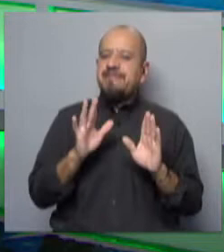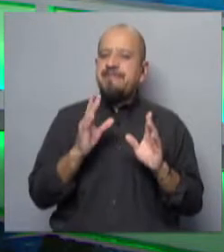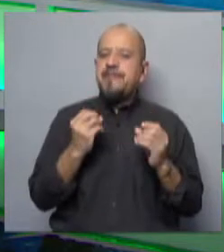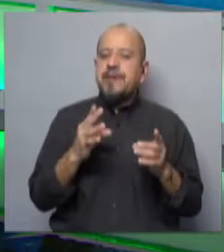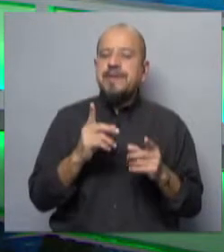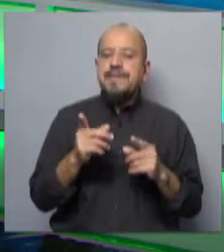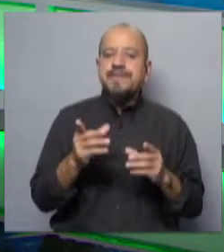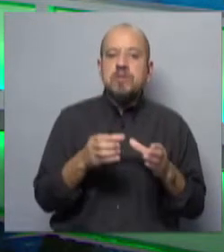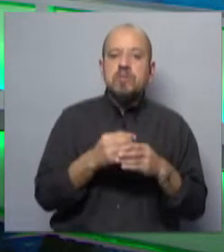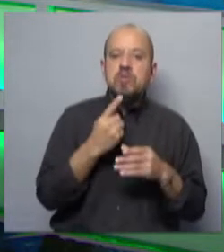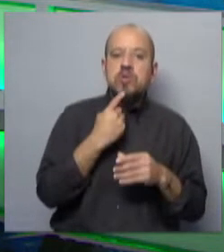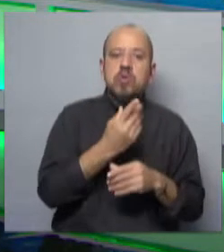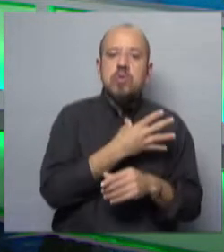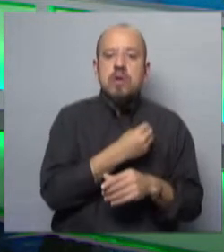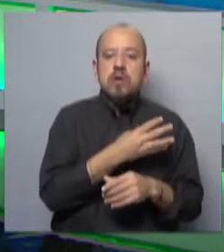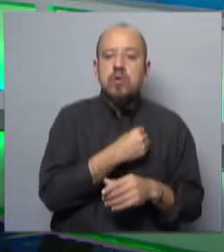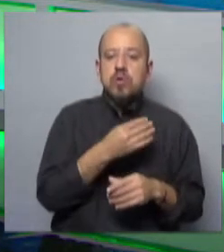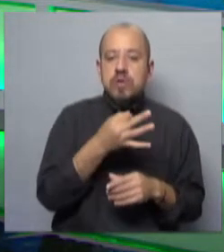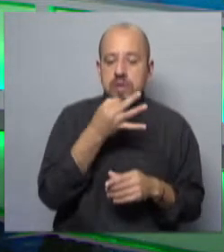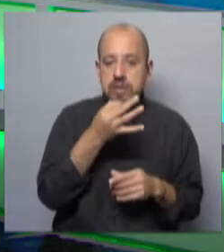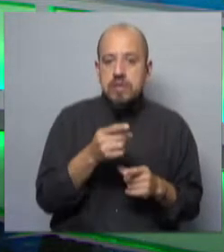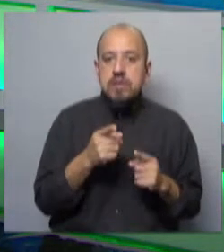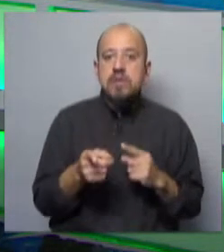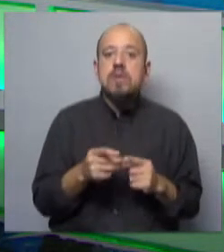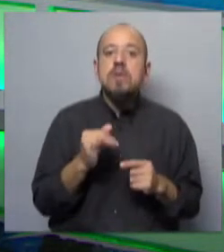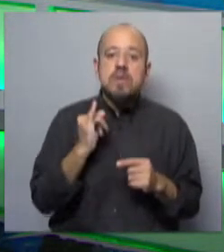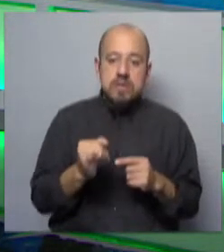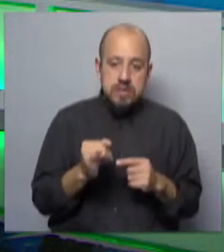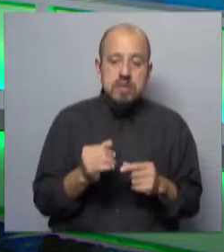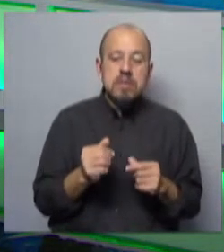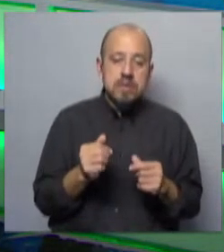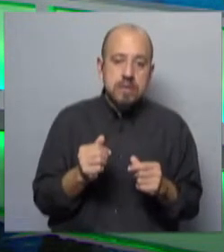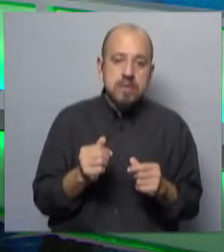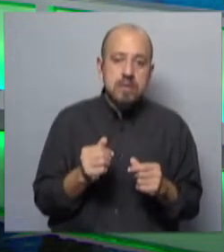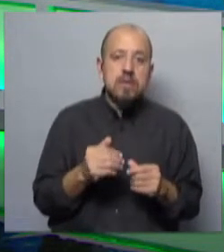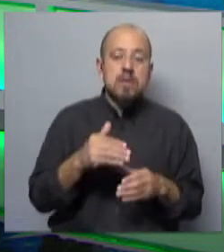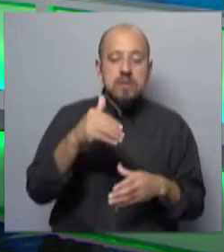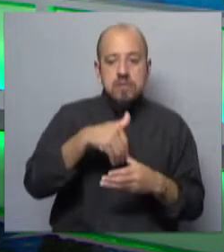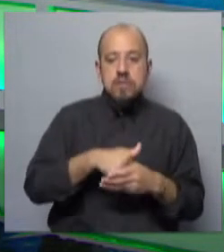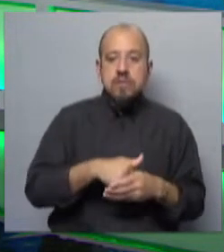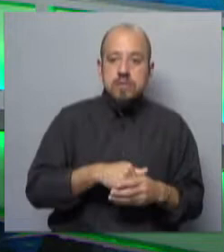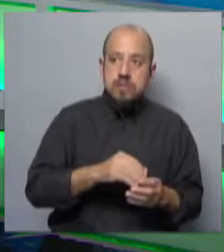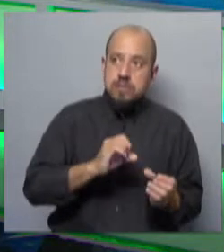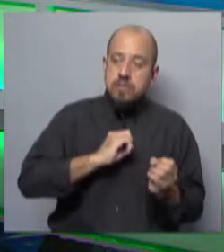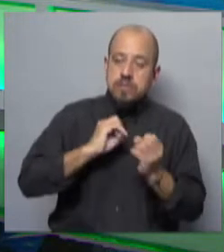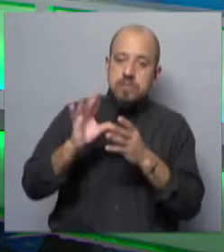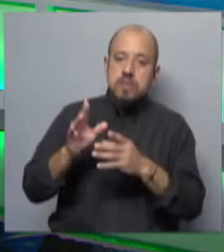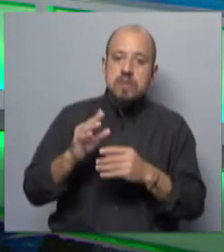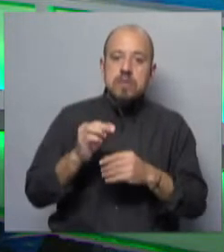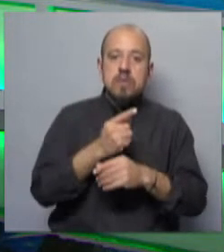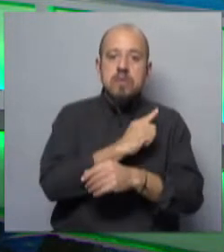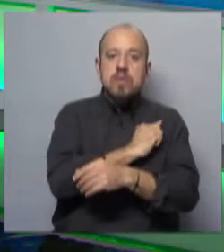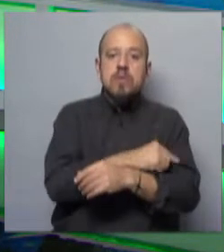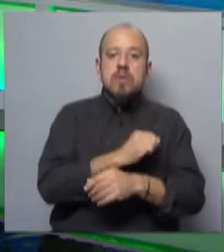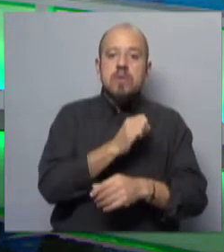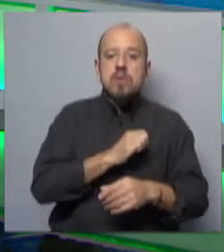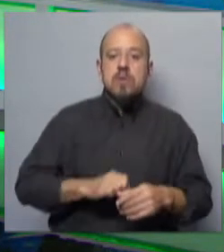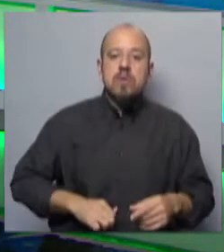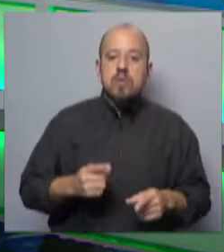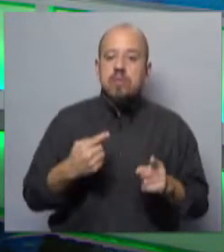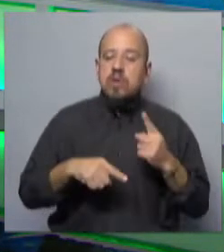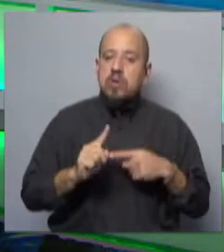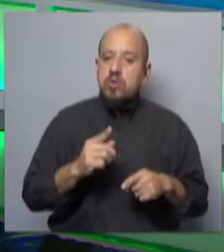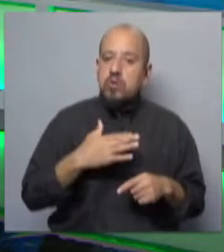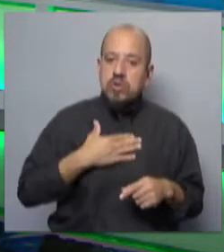porque el Partido Nacional termina declarando que acompaña la medida, el envío de la minuta al Poder Ejecutivo, pero que no está de acuerdo.